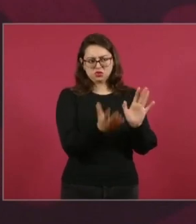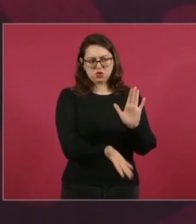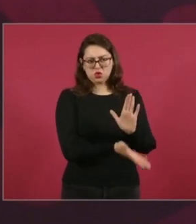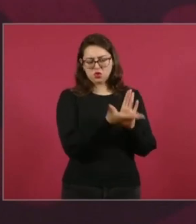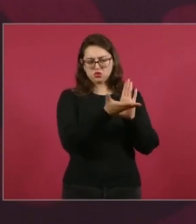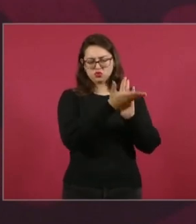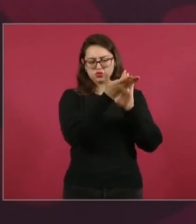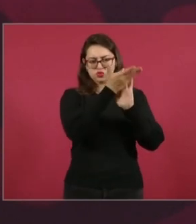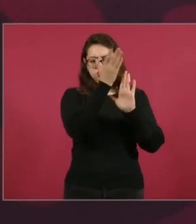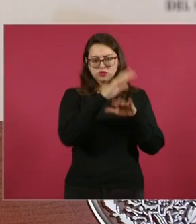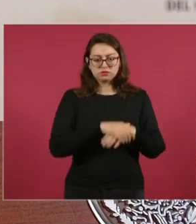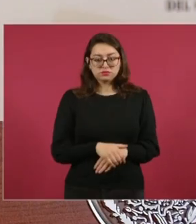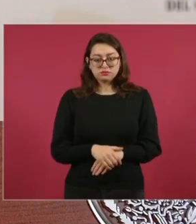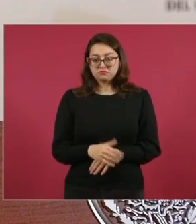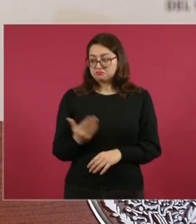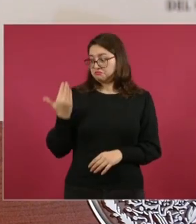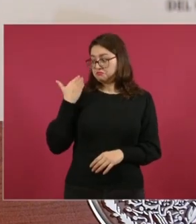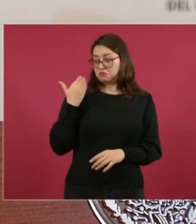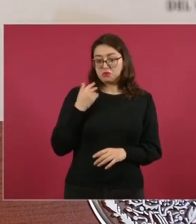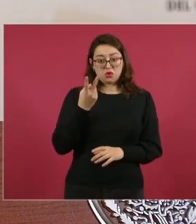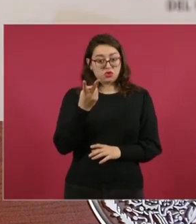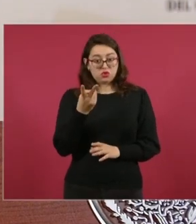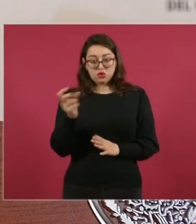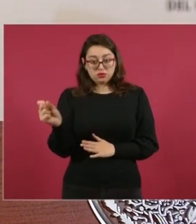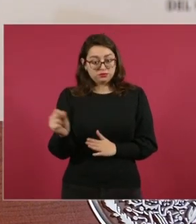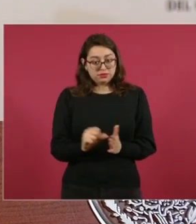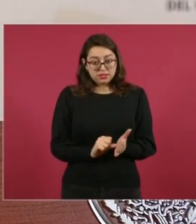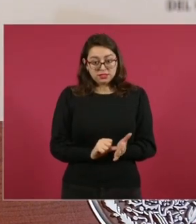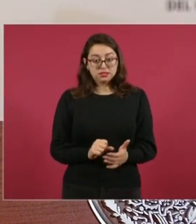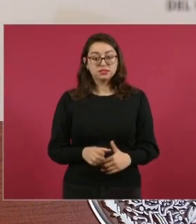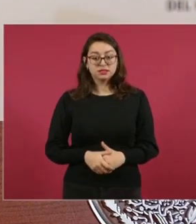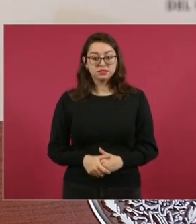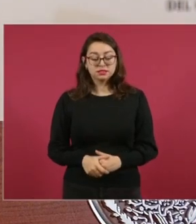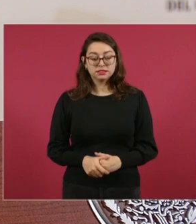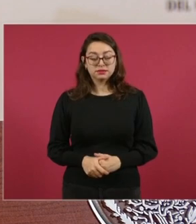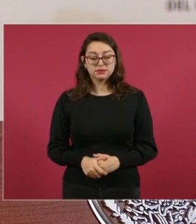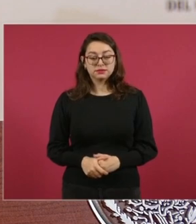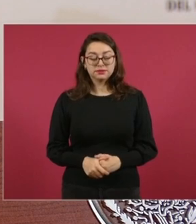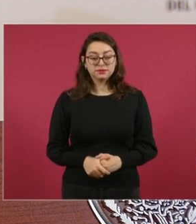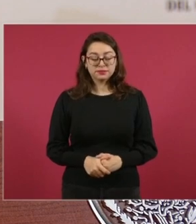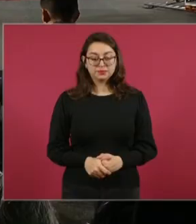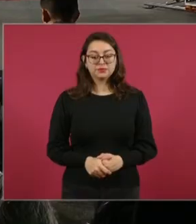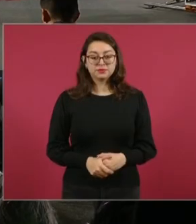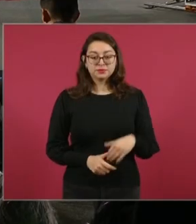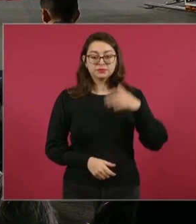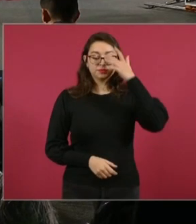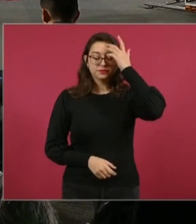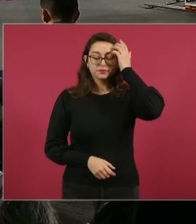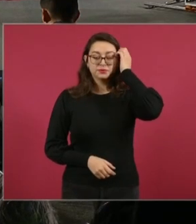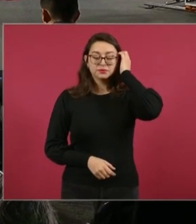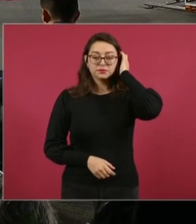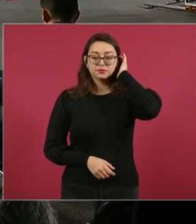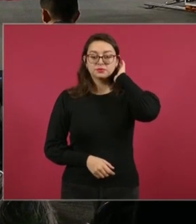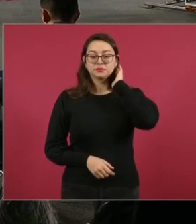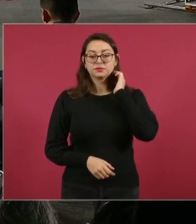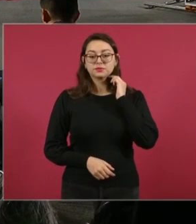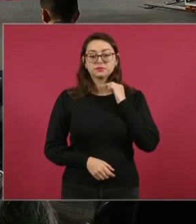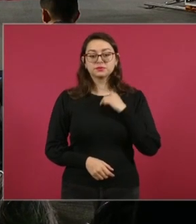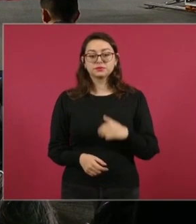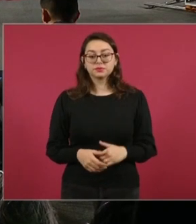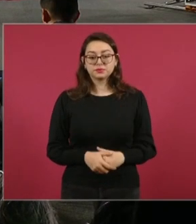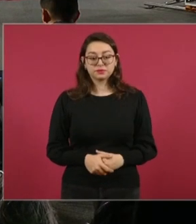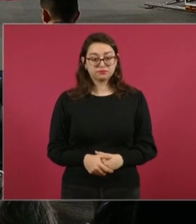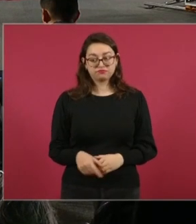¿Cuándo estuve? ¿Cuándo Hace dos meses. Noviembre. Sí, los ingenieros militares.